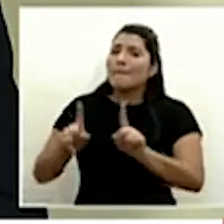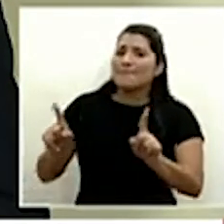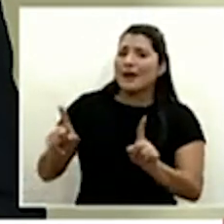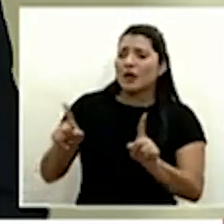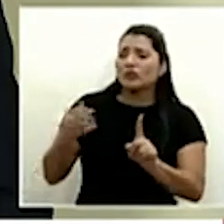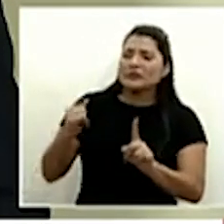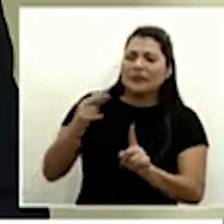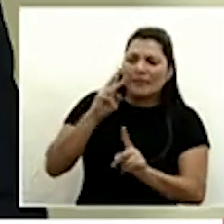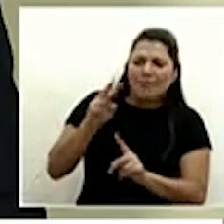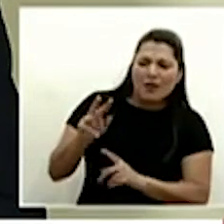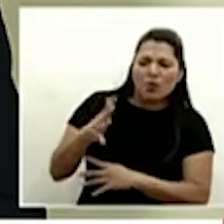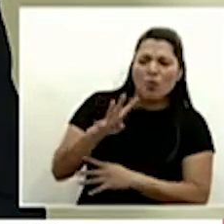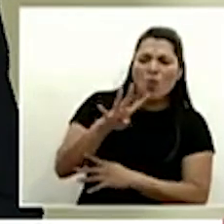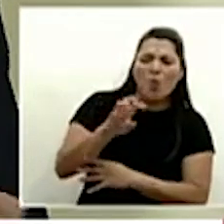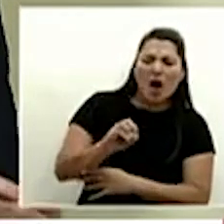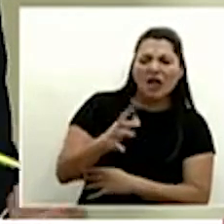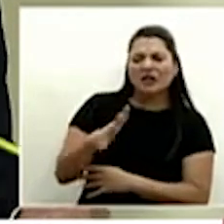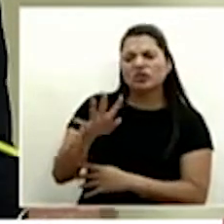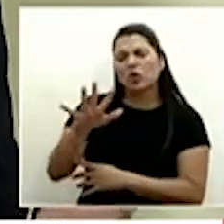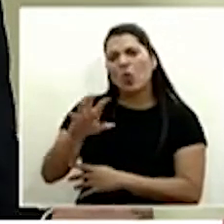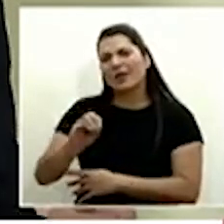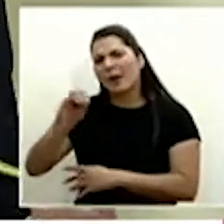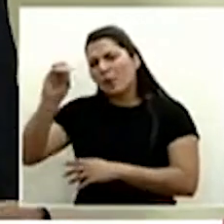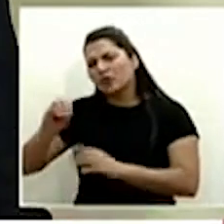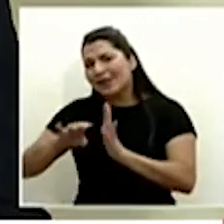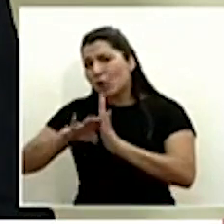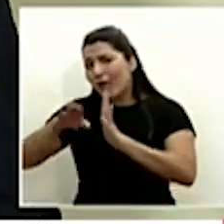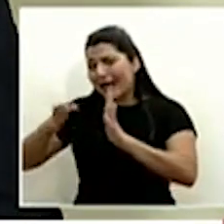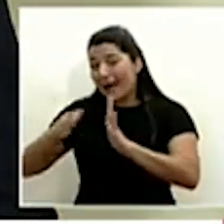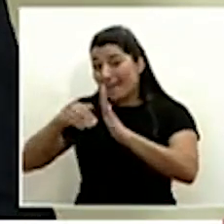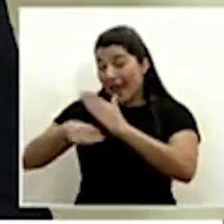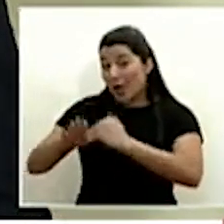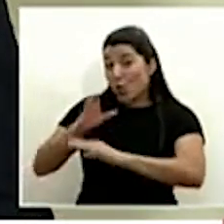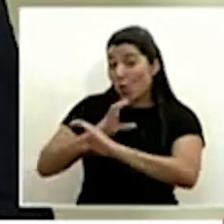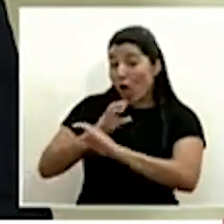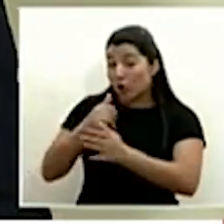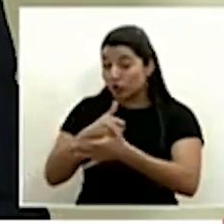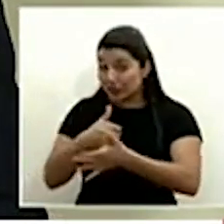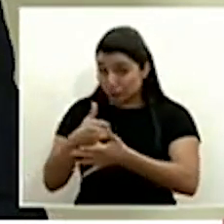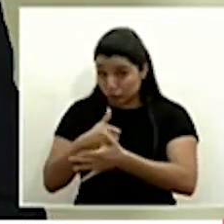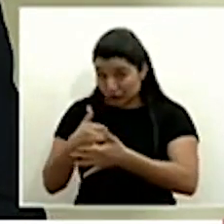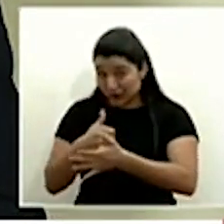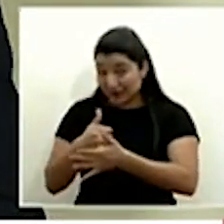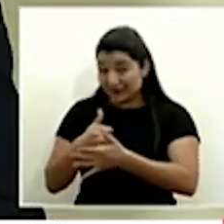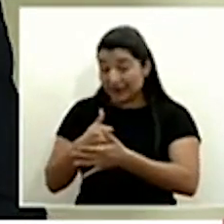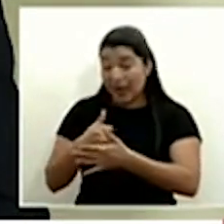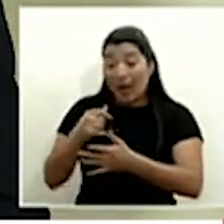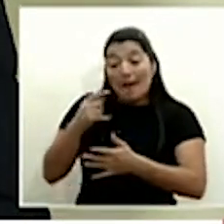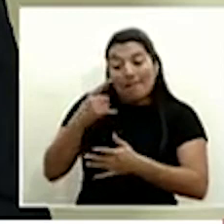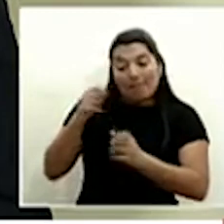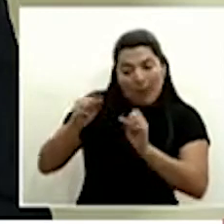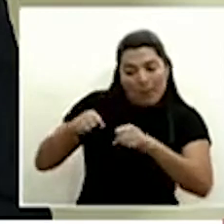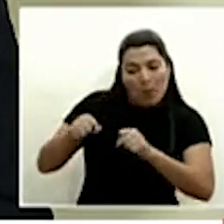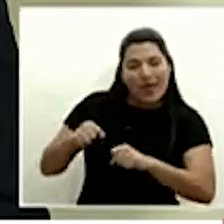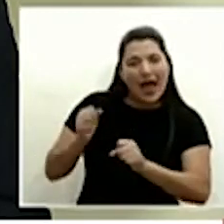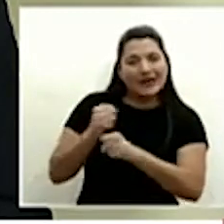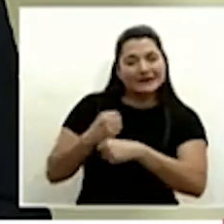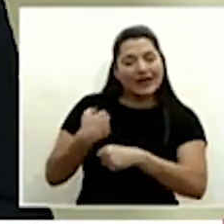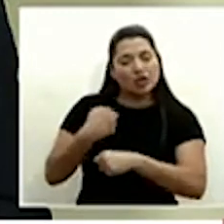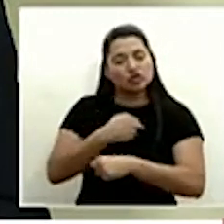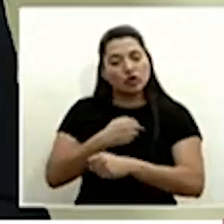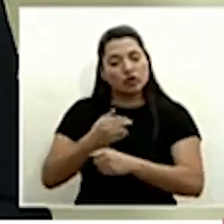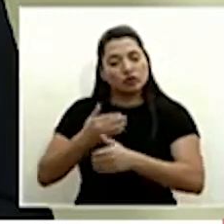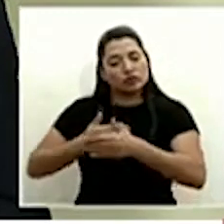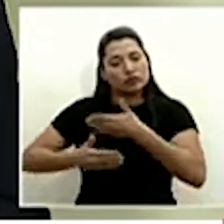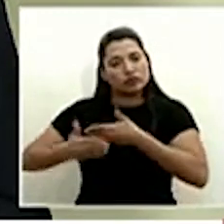ocupación en UCI como un parámetro importante de los que están disponibles para COVID-19 como un parámetro a tomar en cuenta pero eso también no solamente es un